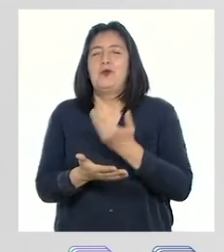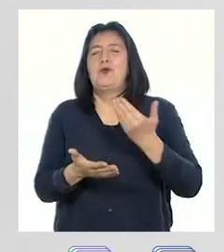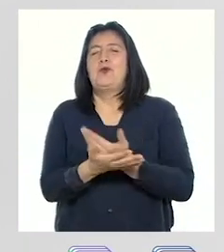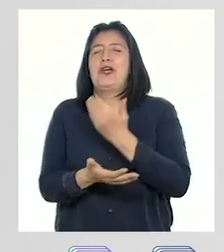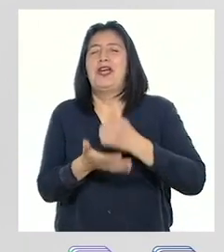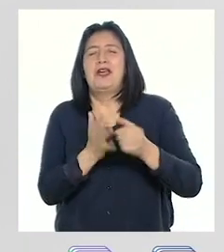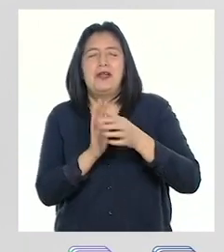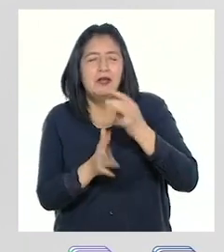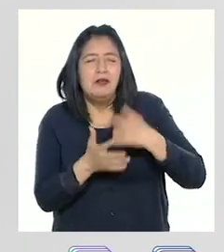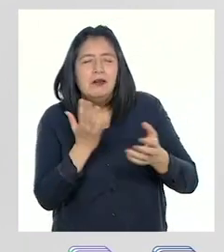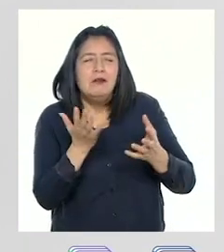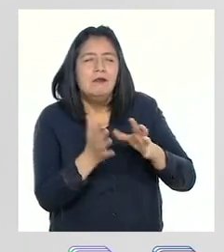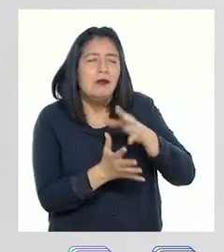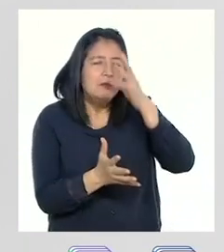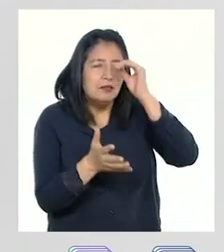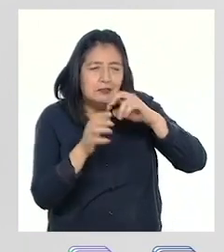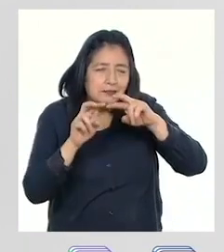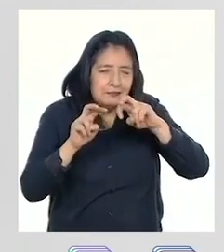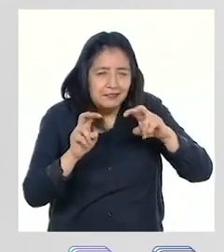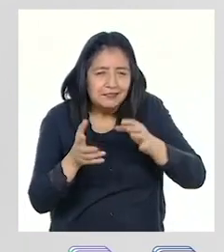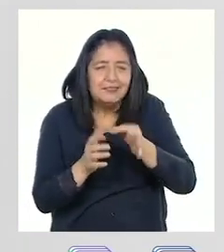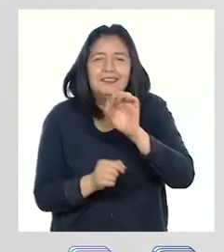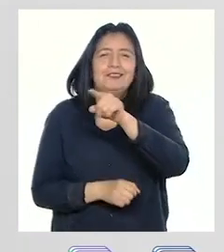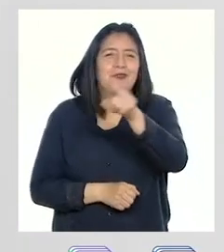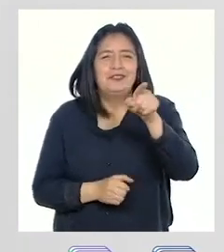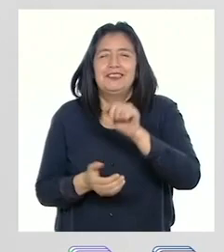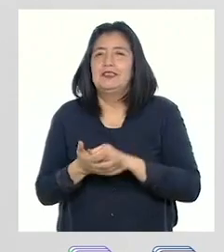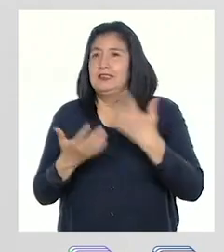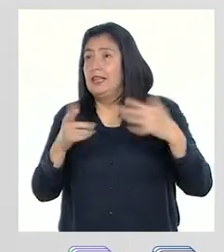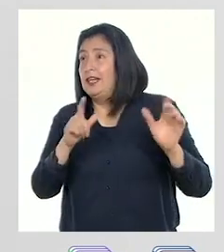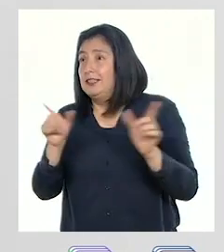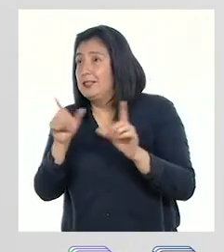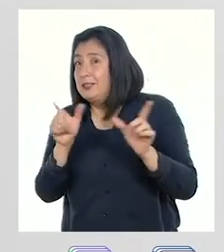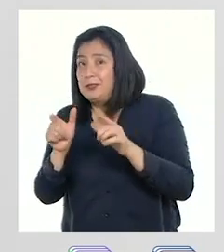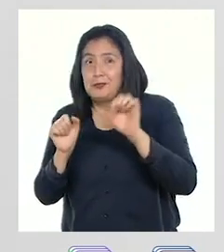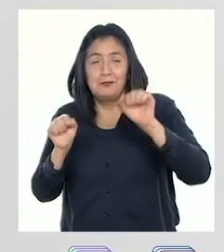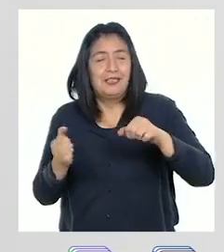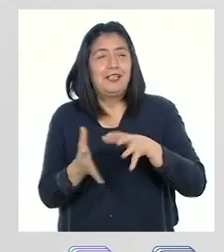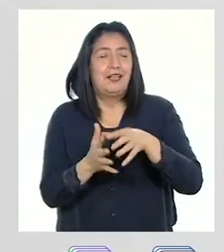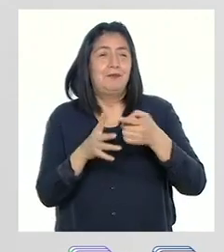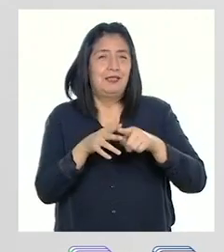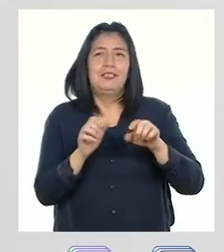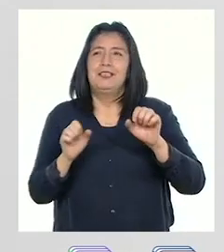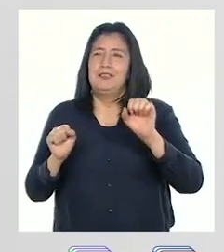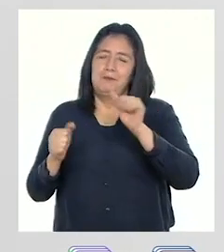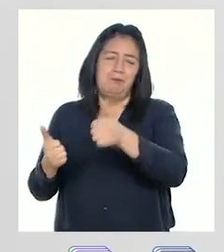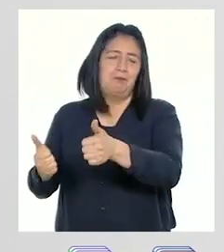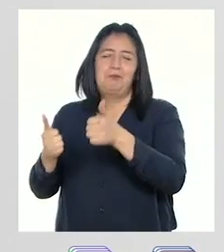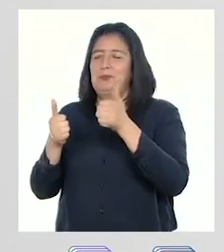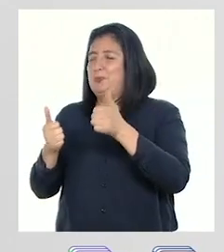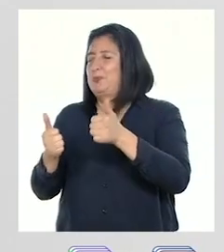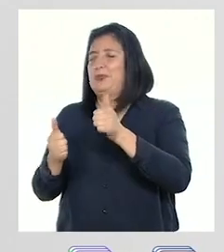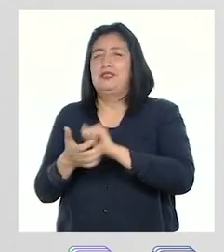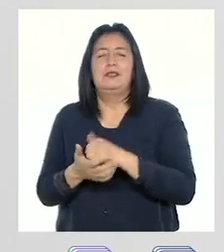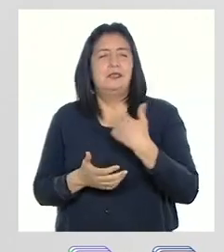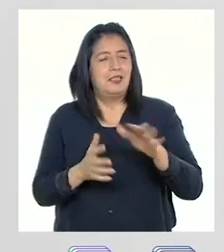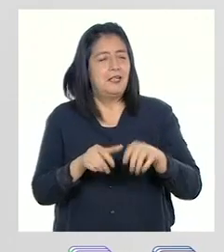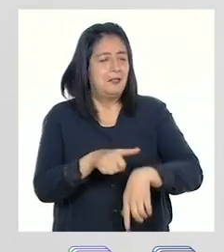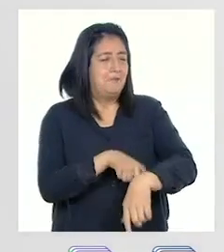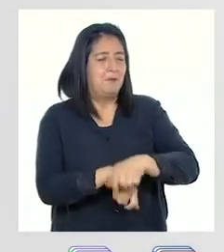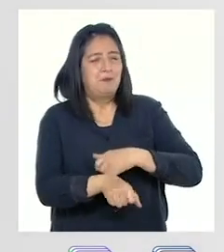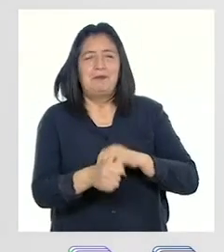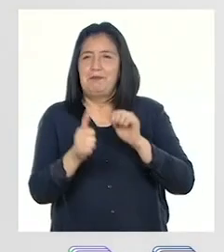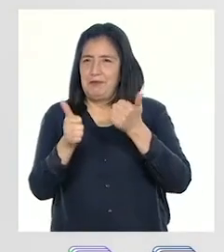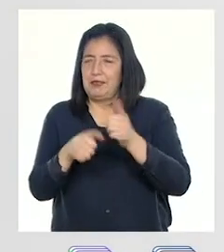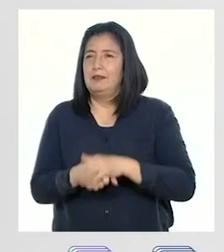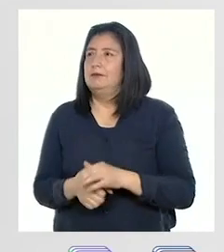aventura de exploración y aprendizaje con ustedes. ¿Están listas y listos para comenzar? ¡Bien! ¡Excelente! Pues manos a la